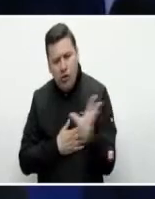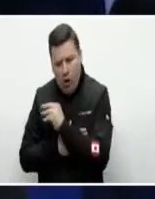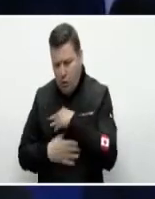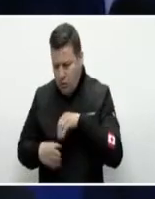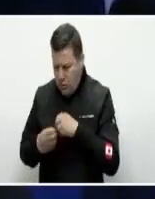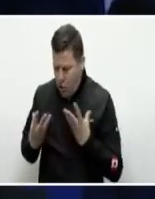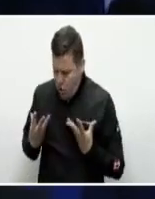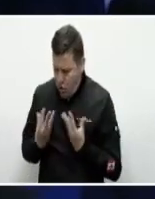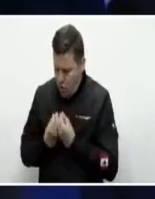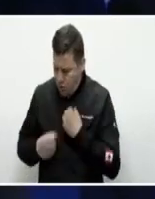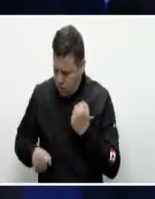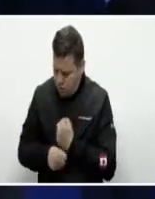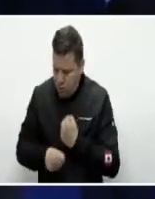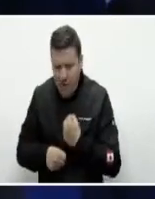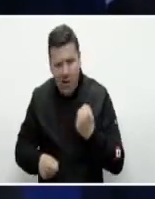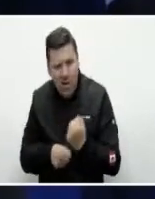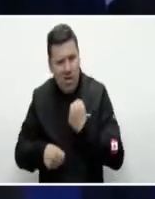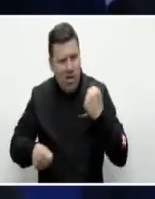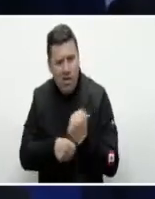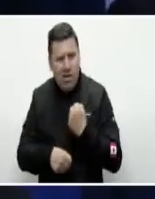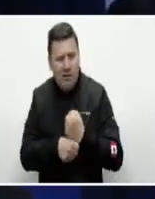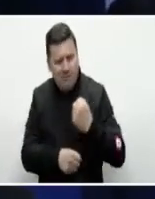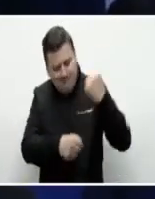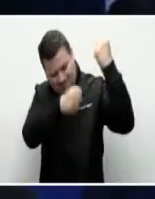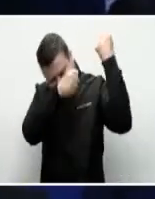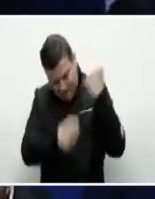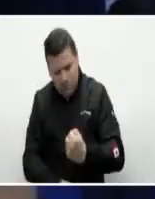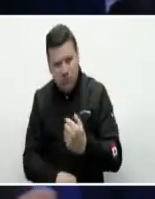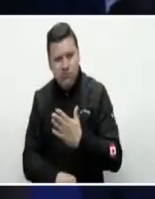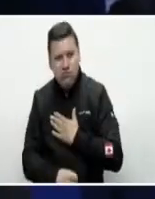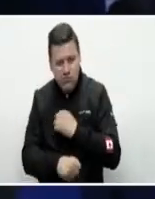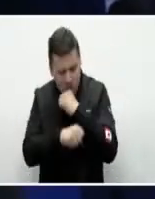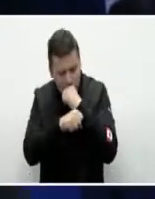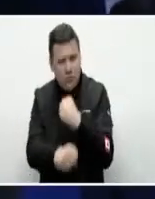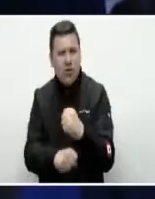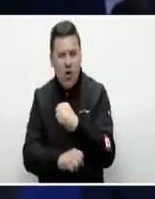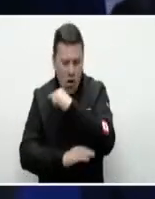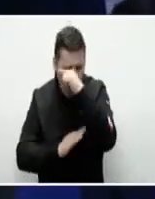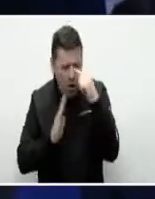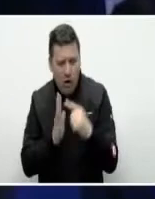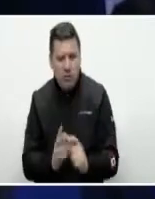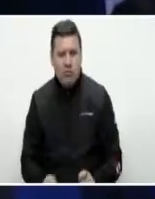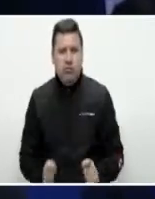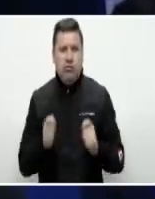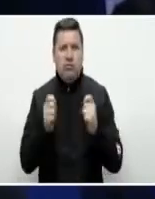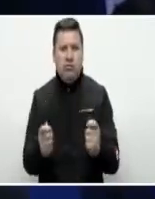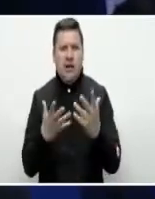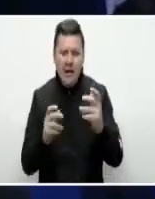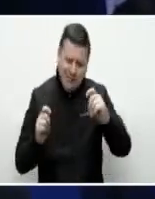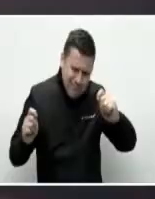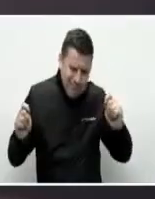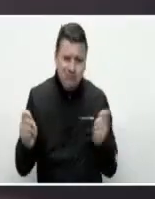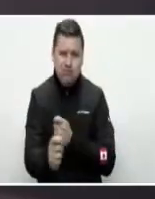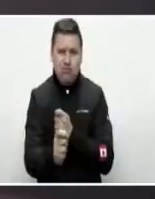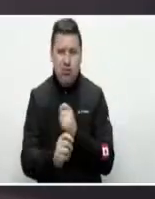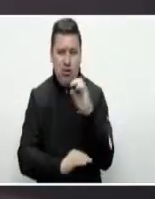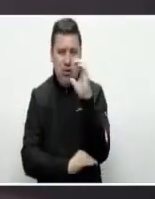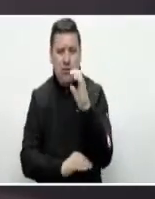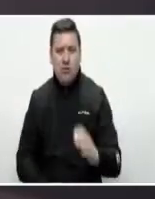gobierno que trabaja con patriotismo, con profunda entrega y que quiere transformar nuestro país.